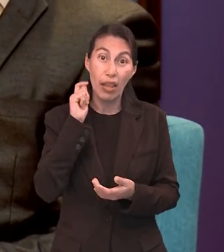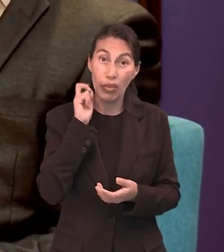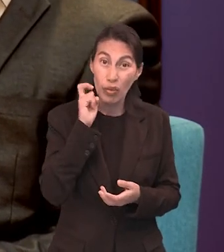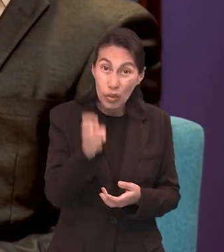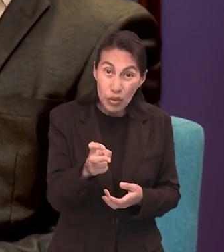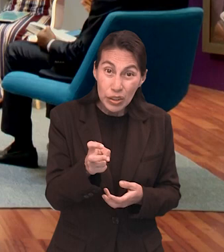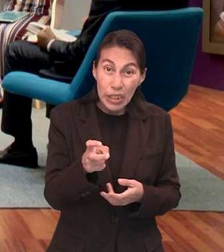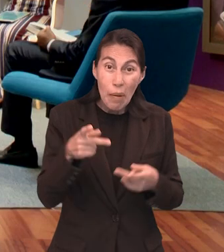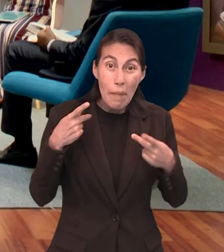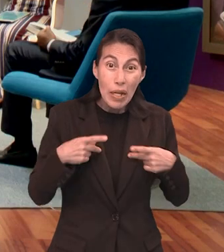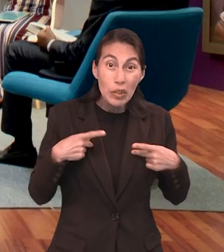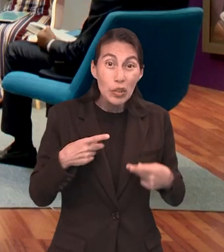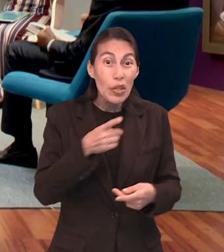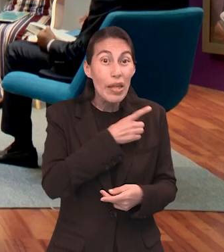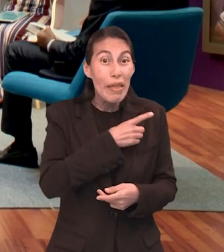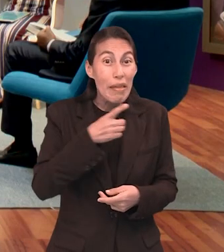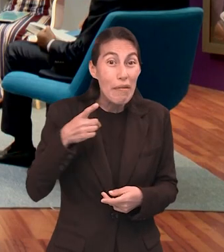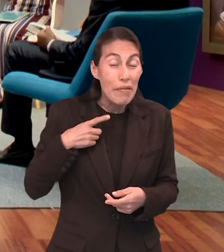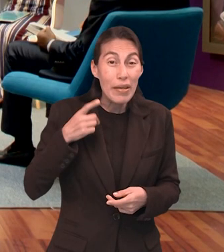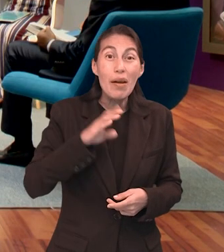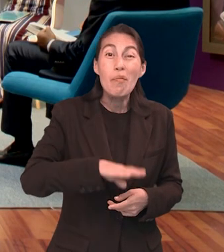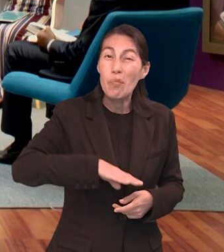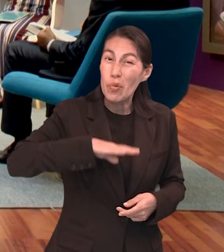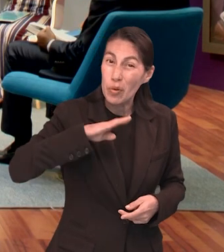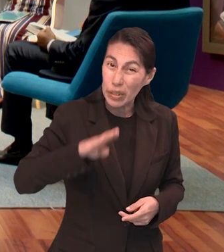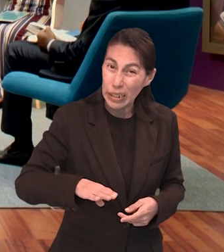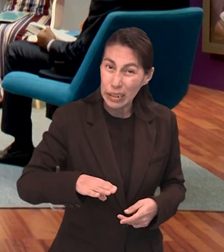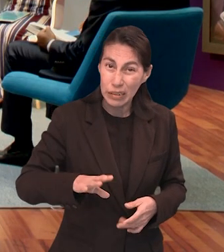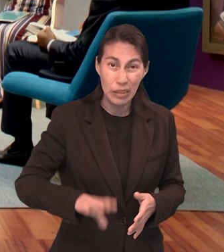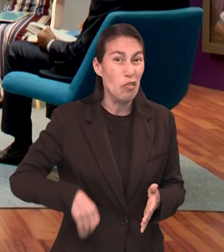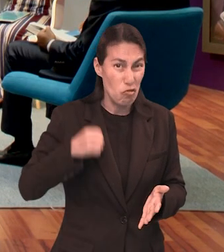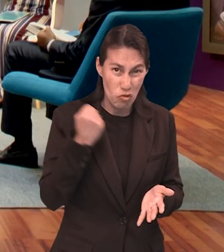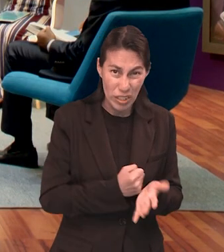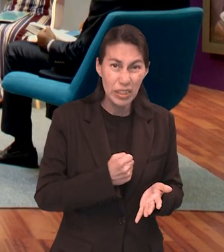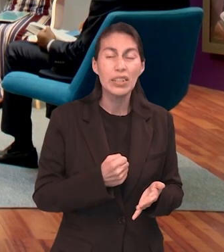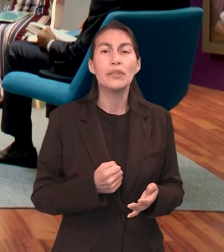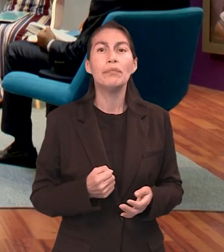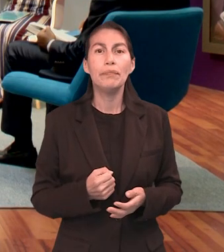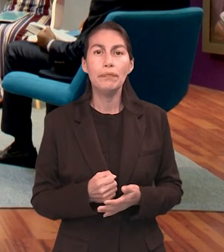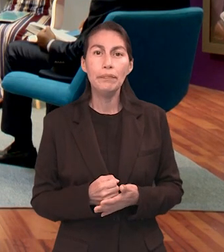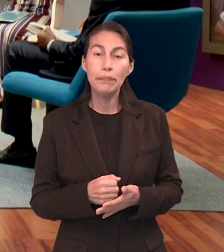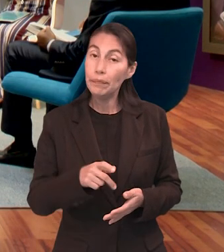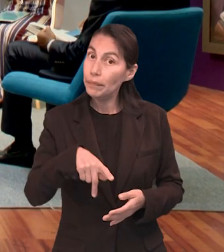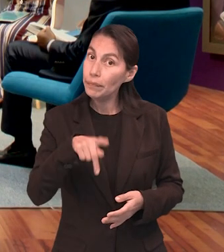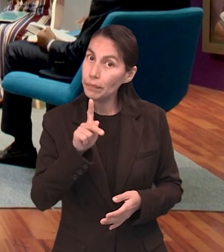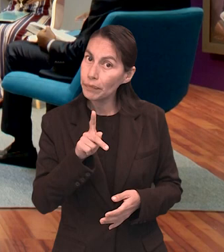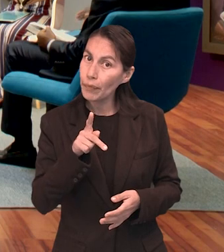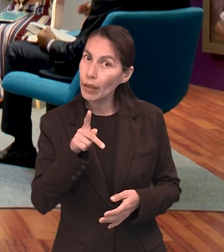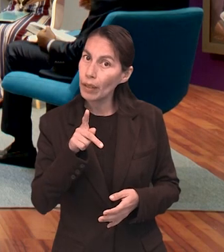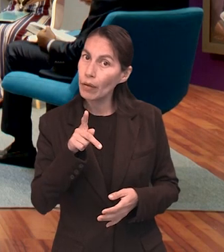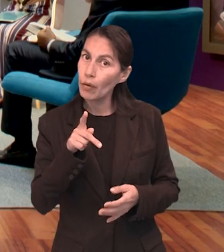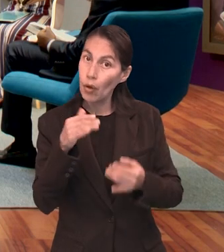muerte del transgresor. Y también la Biblia dice que